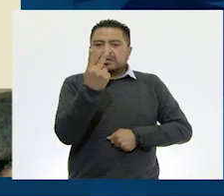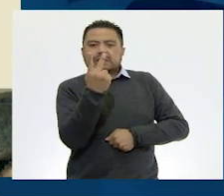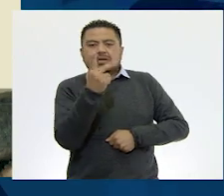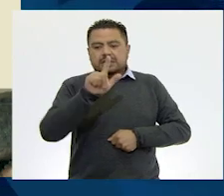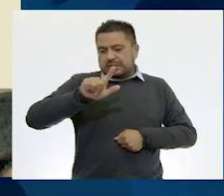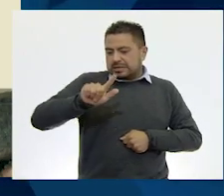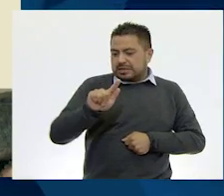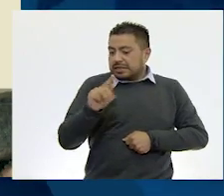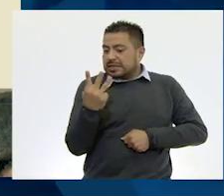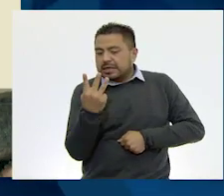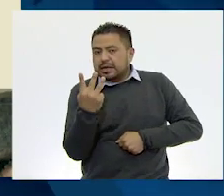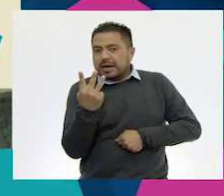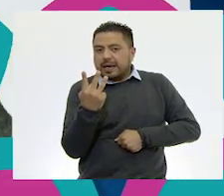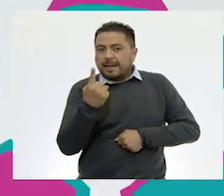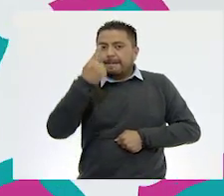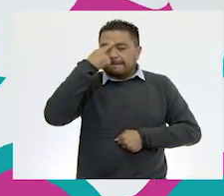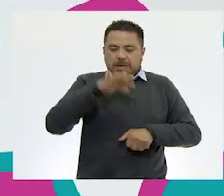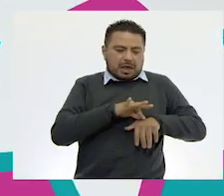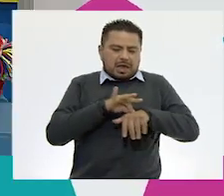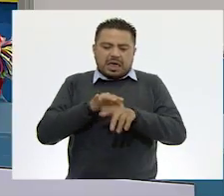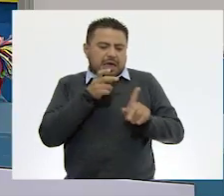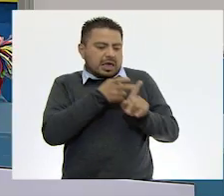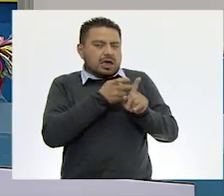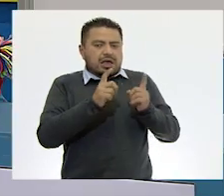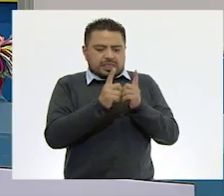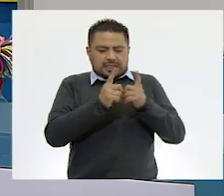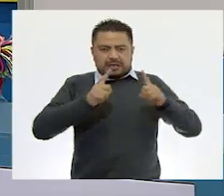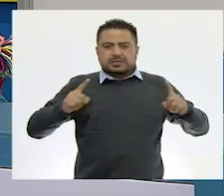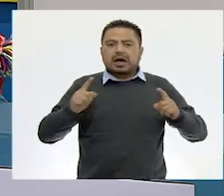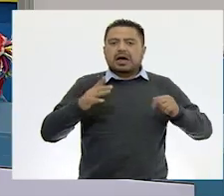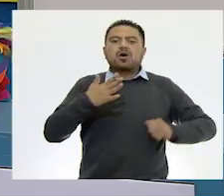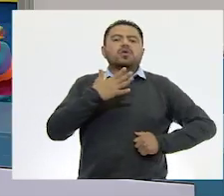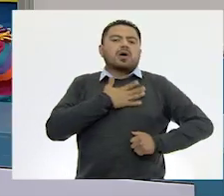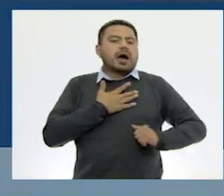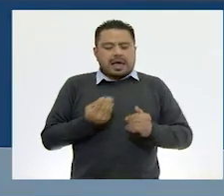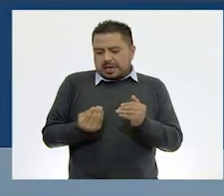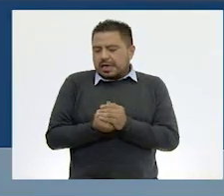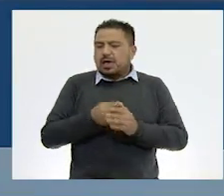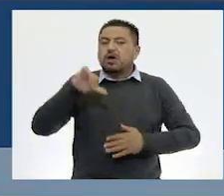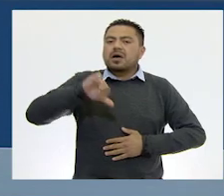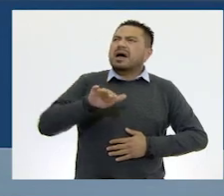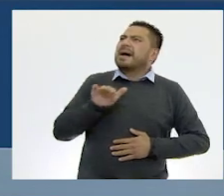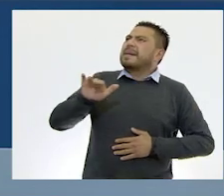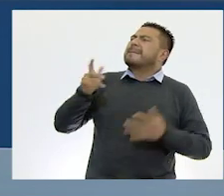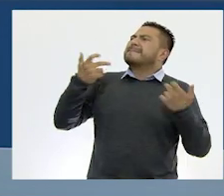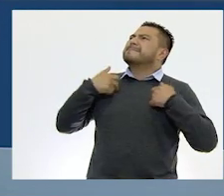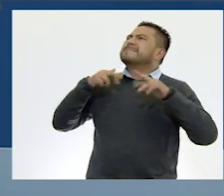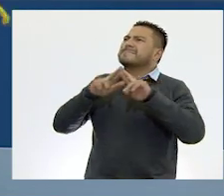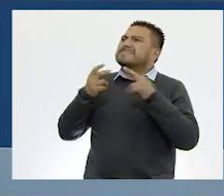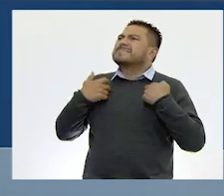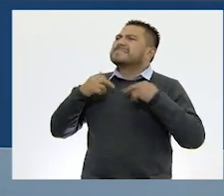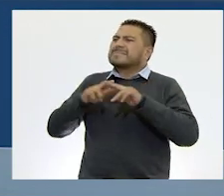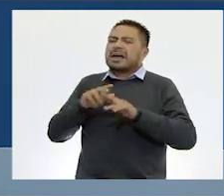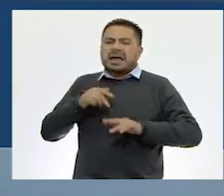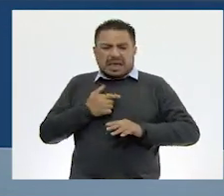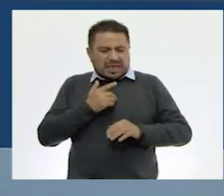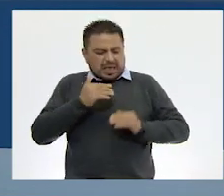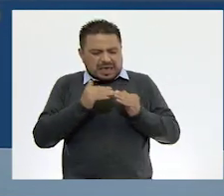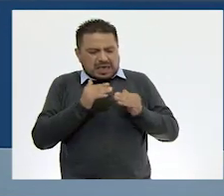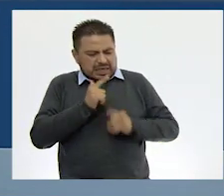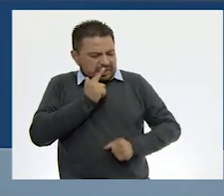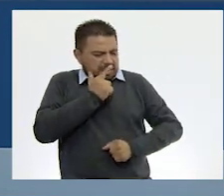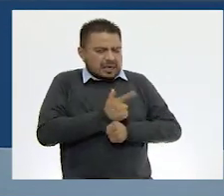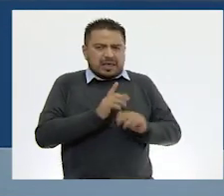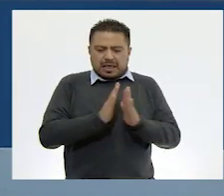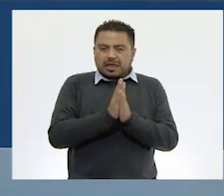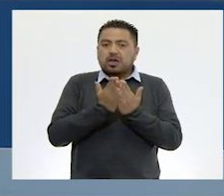y 73 para guiarnos en el desarrollo de nuestra clase. Maestra, maestra, en casa me encontré un libro